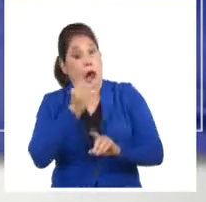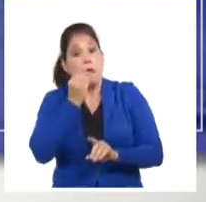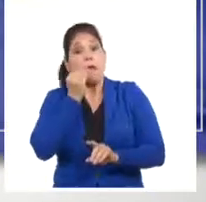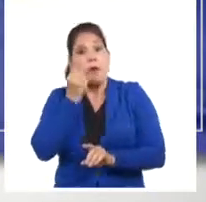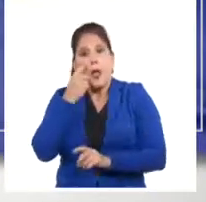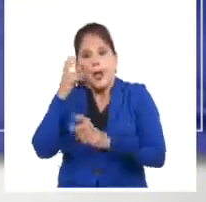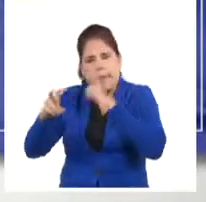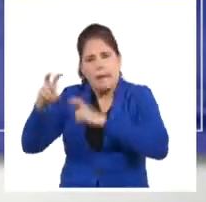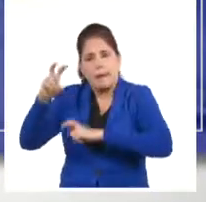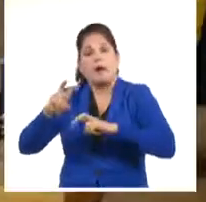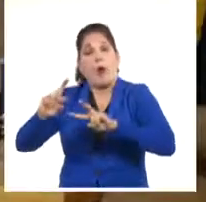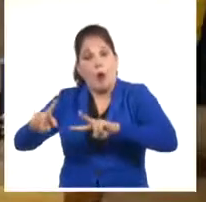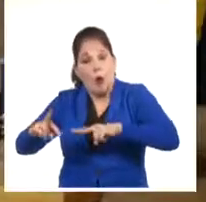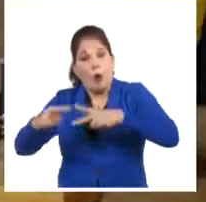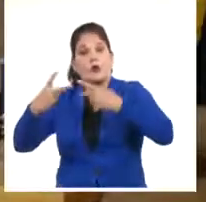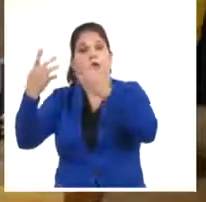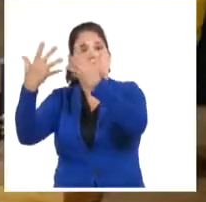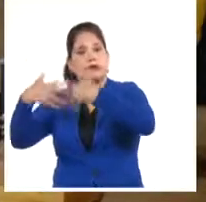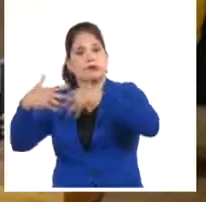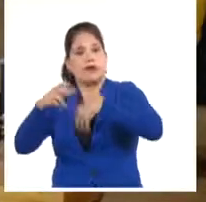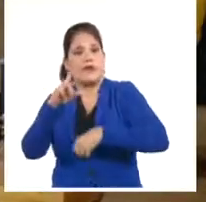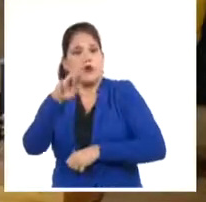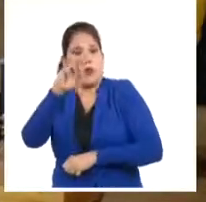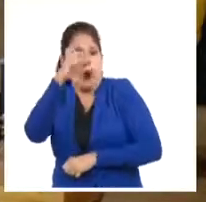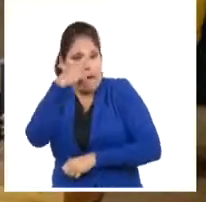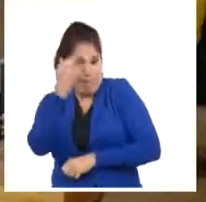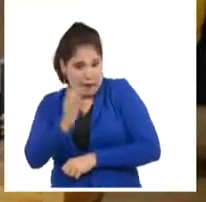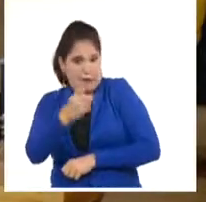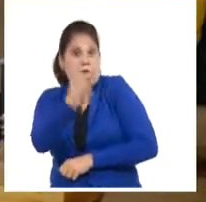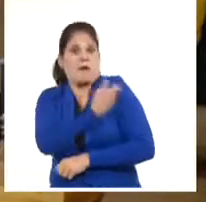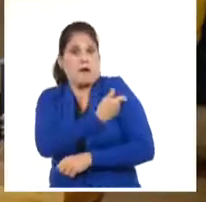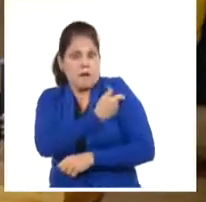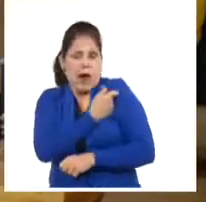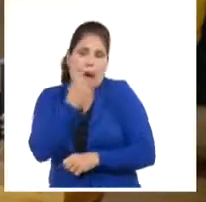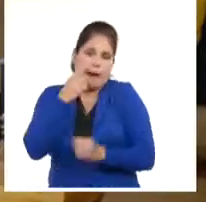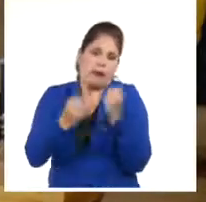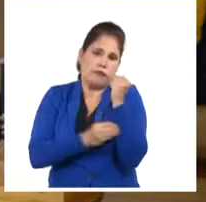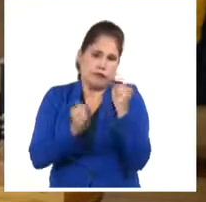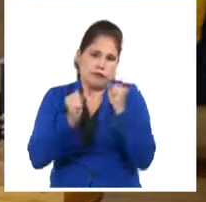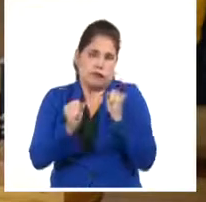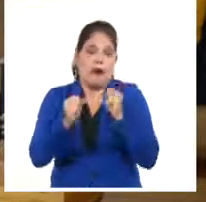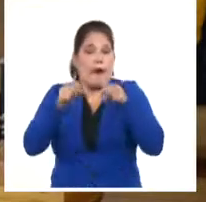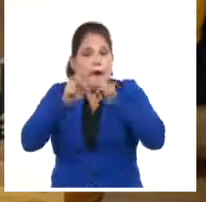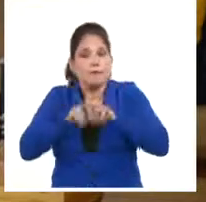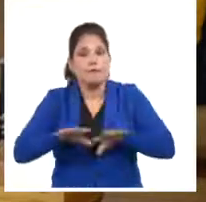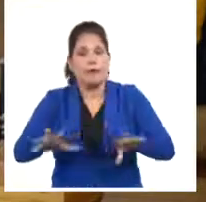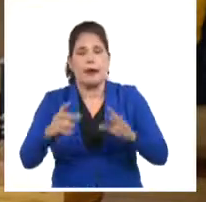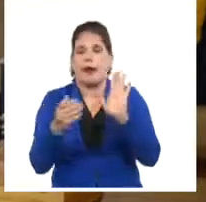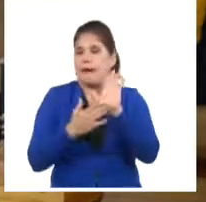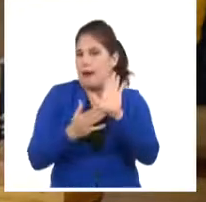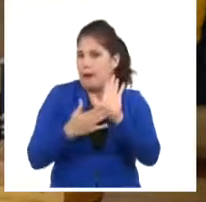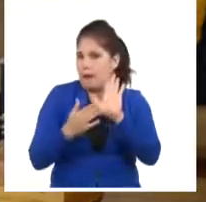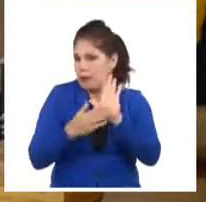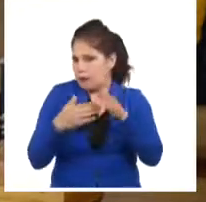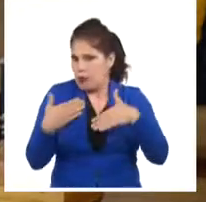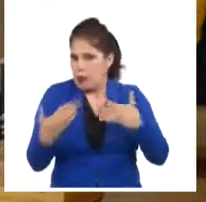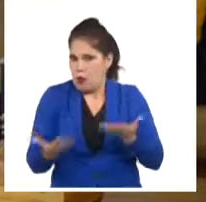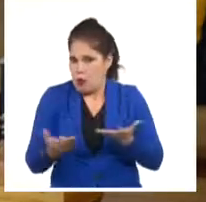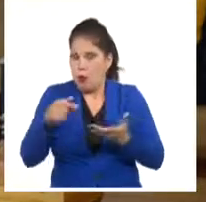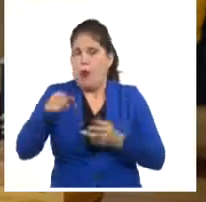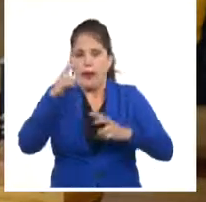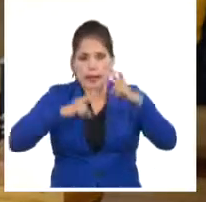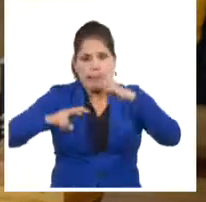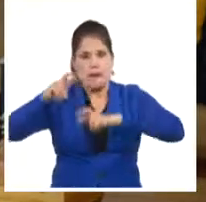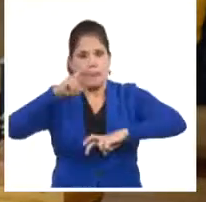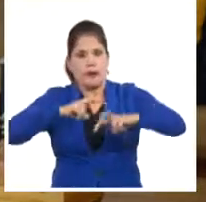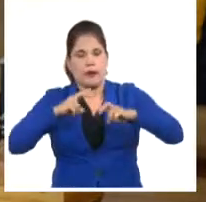efectividad en un breve plazo. Una vez más, este brote demuestra la necesidad de abordar los retos sanitarios a partir de